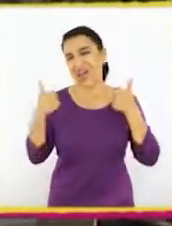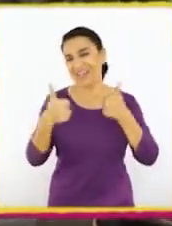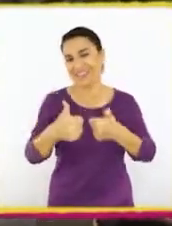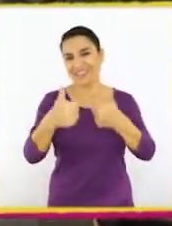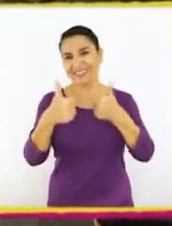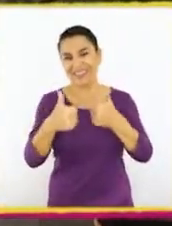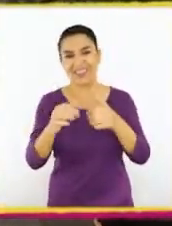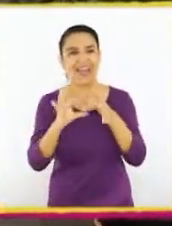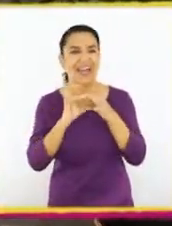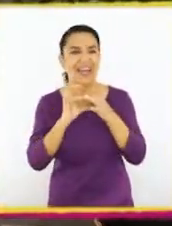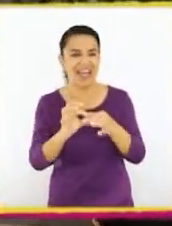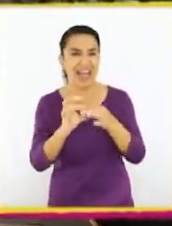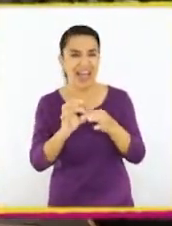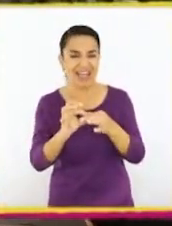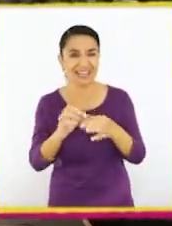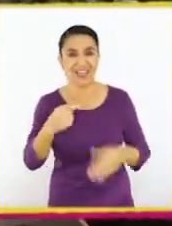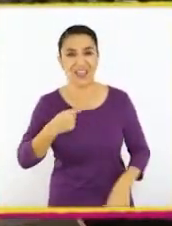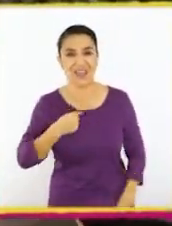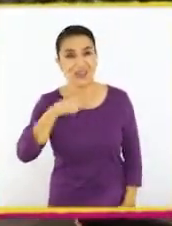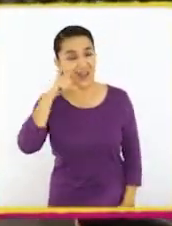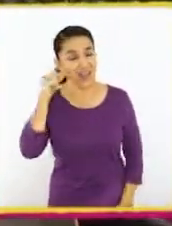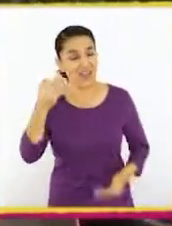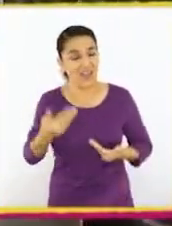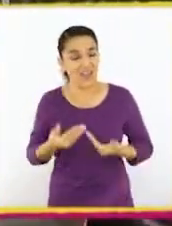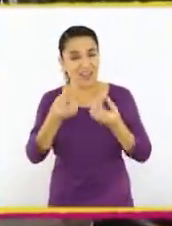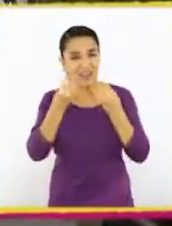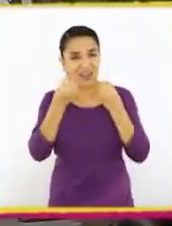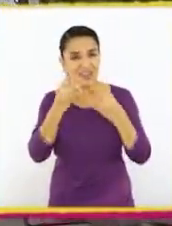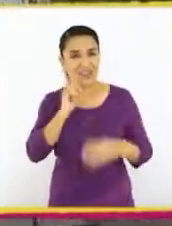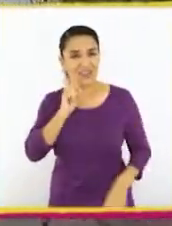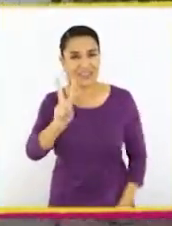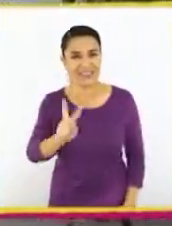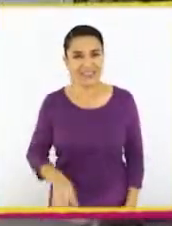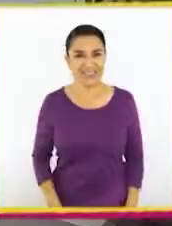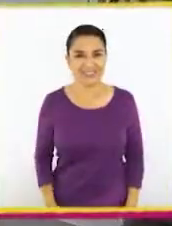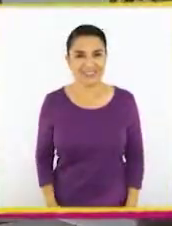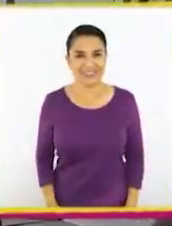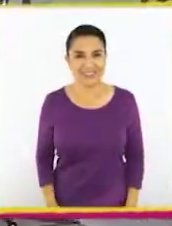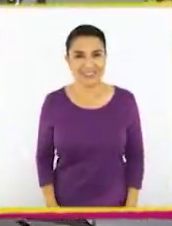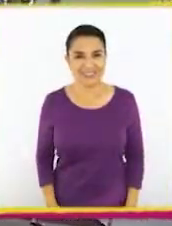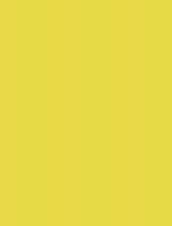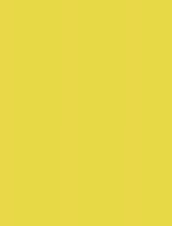¡Se pasaron! Gracias por todo. Soy Erev y esto es Aprendo TV.